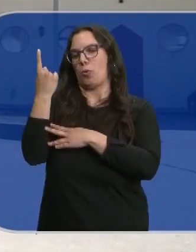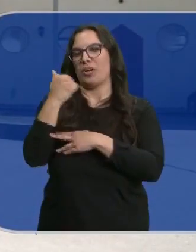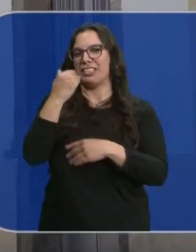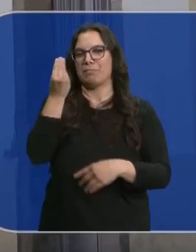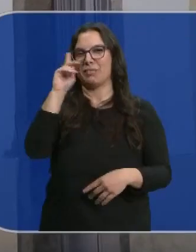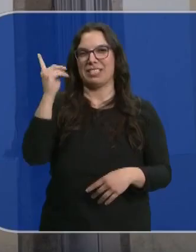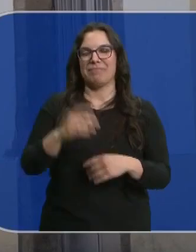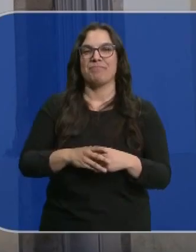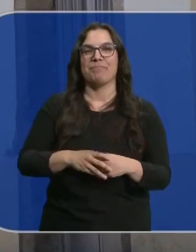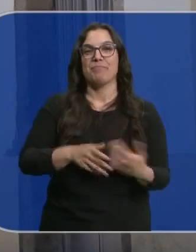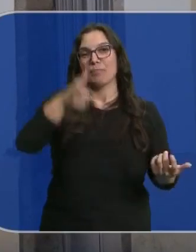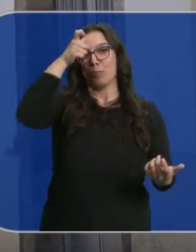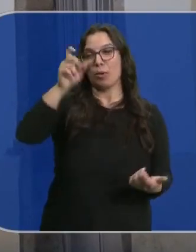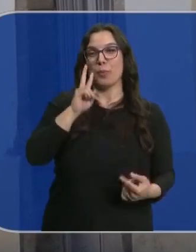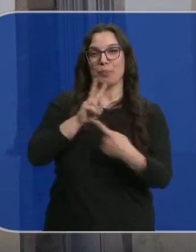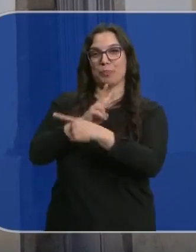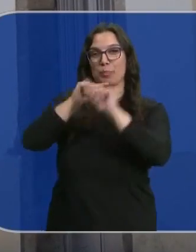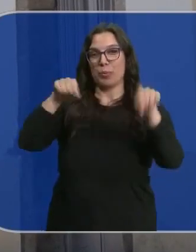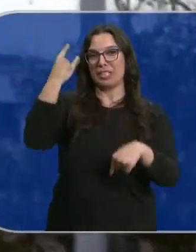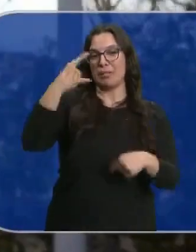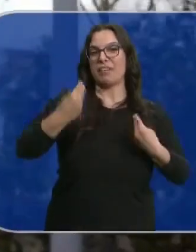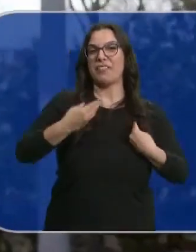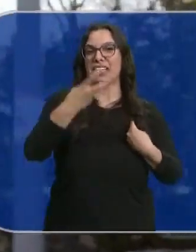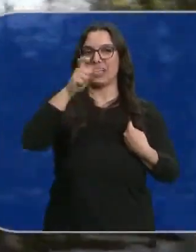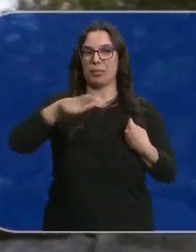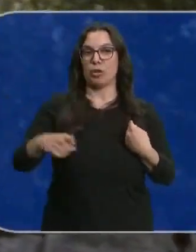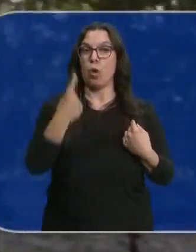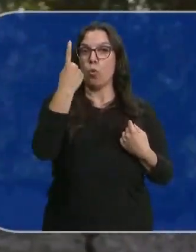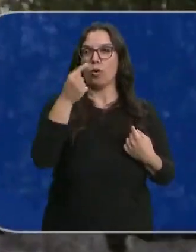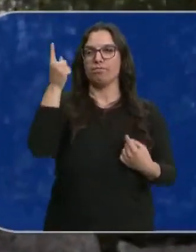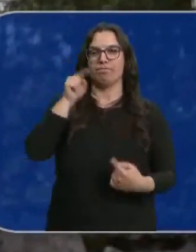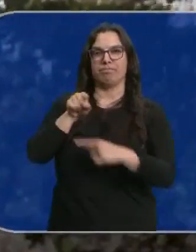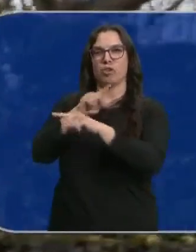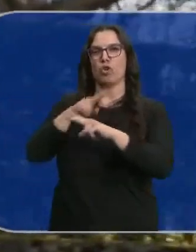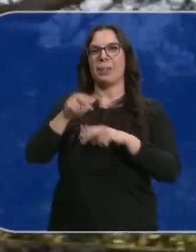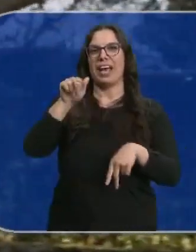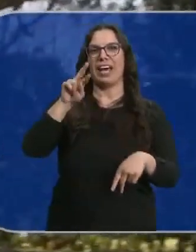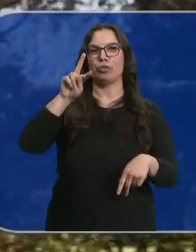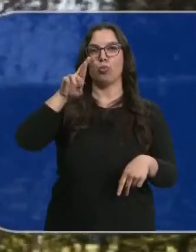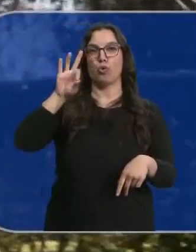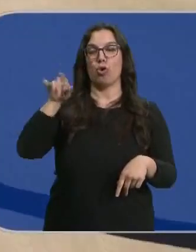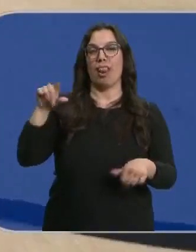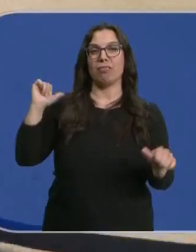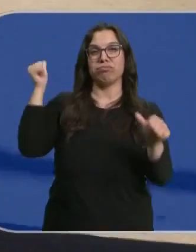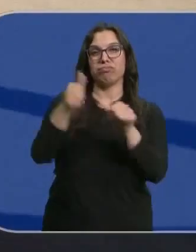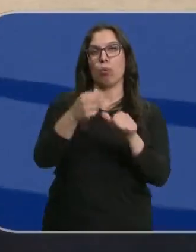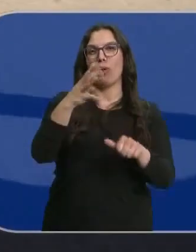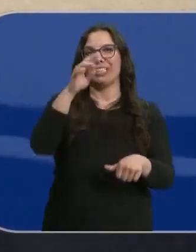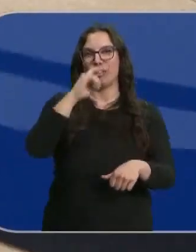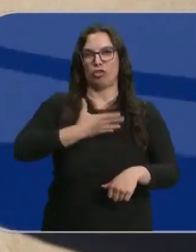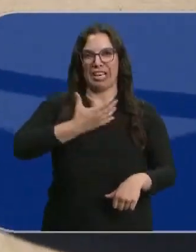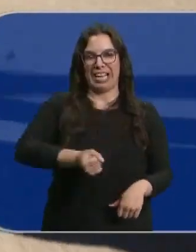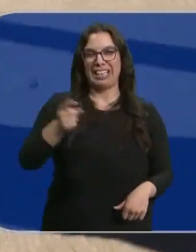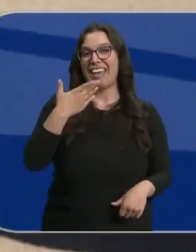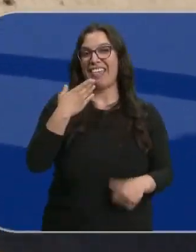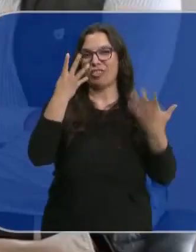Villa Seco de los Reyes, Salamanca, 300 habitantes y uno de ellos, él, Arturo. Su alcalde desde hace más de cuatro décadas,